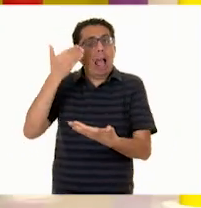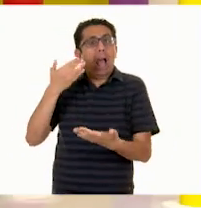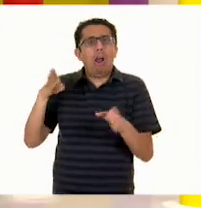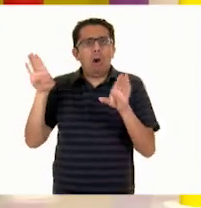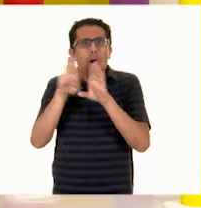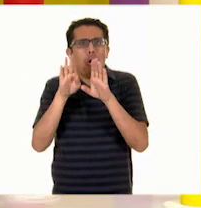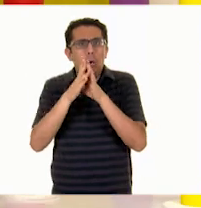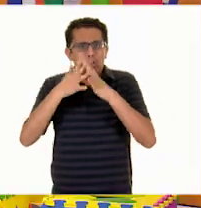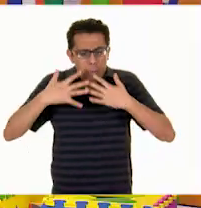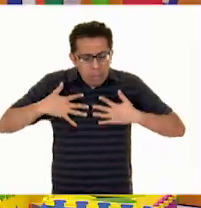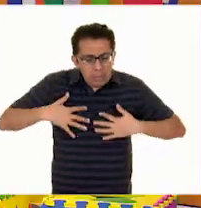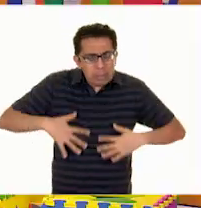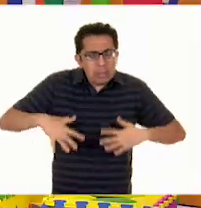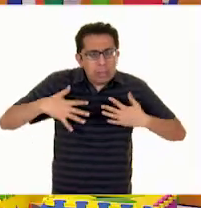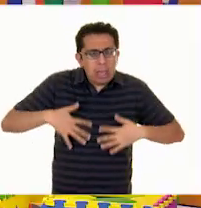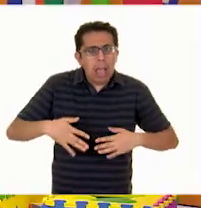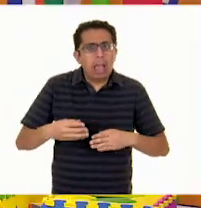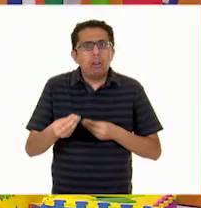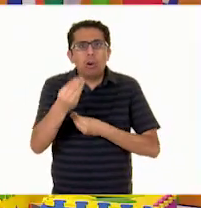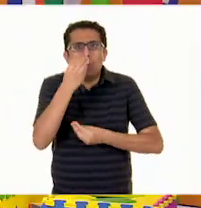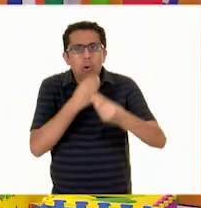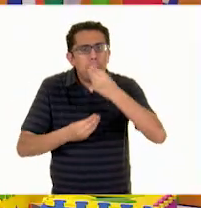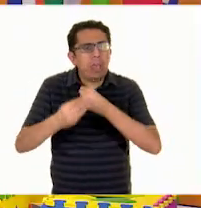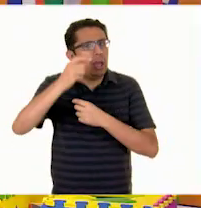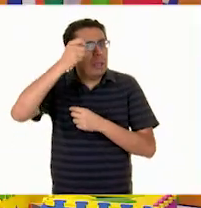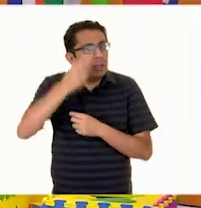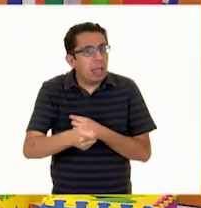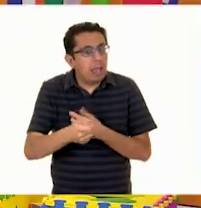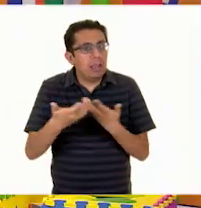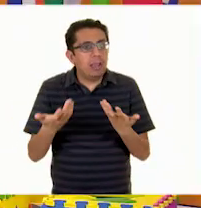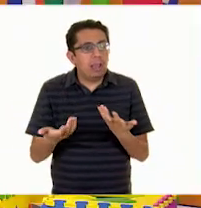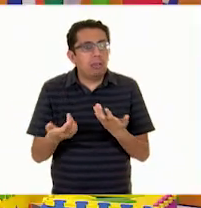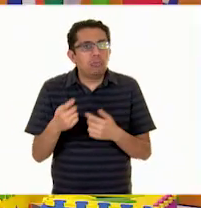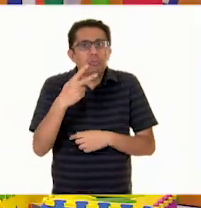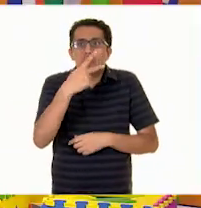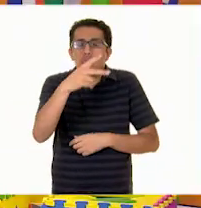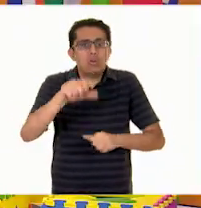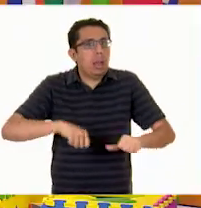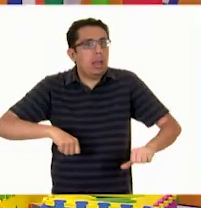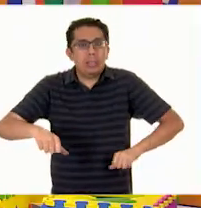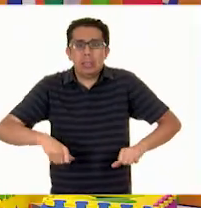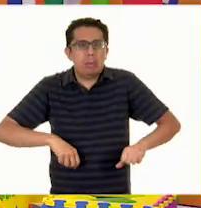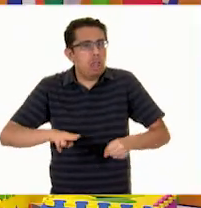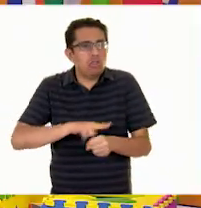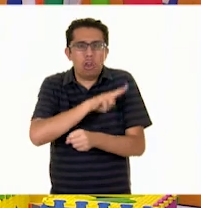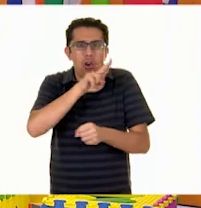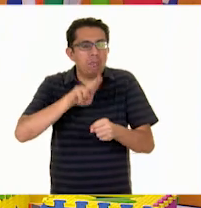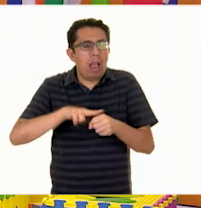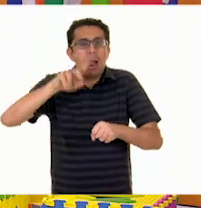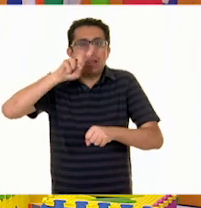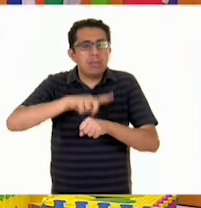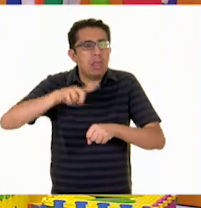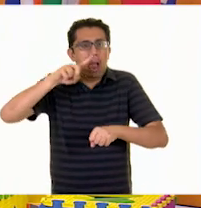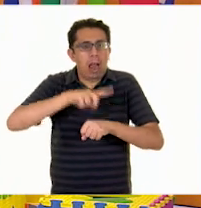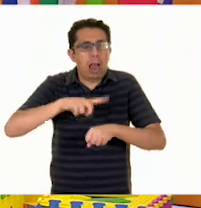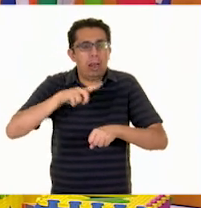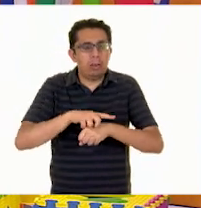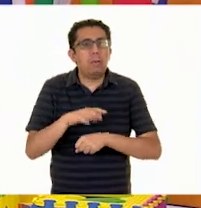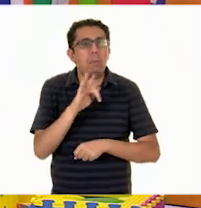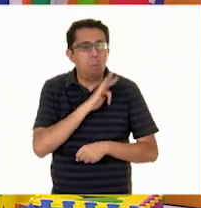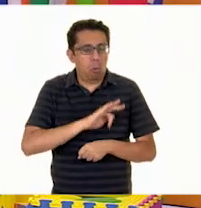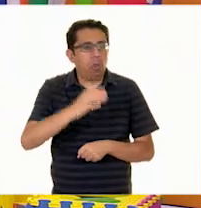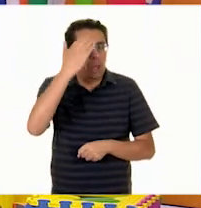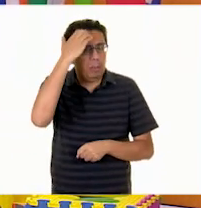vestían, de qué se alimentaban. Pues toda su actividad cotidiana que hacían en ese momento.